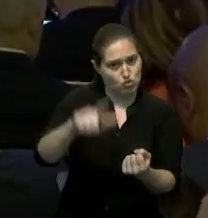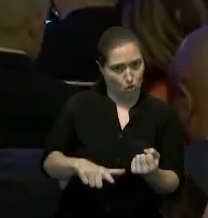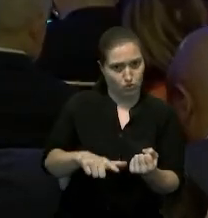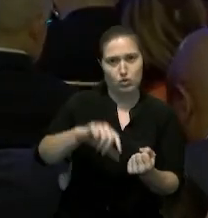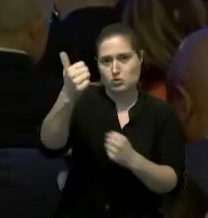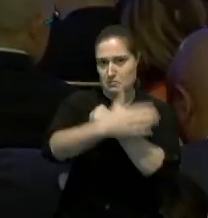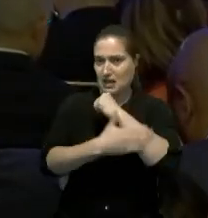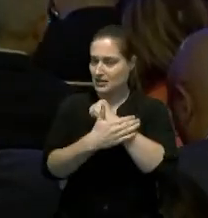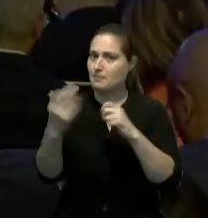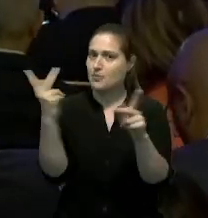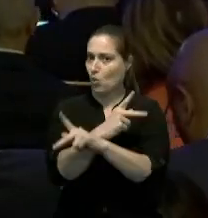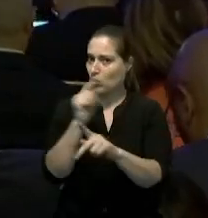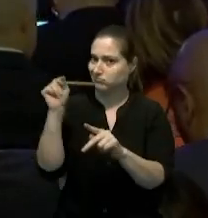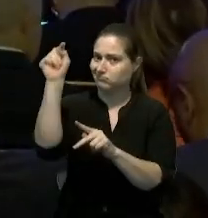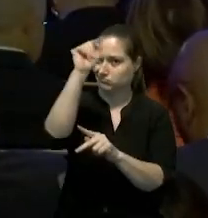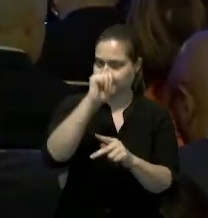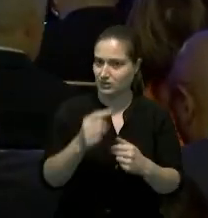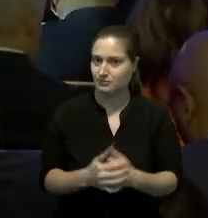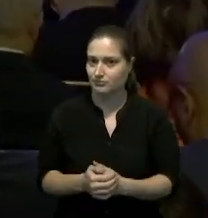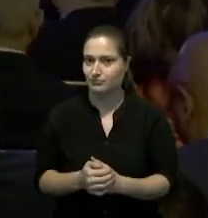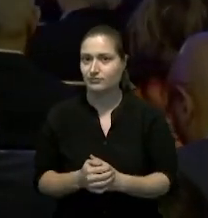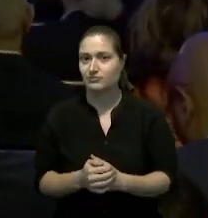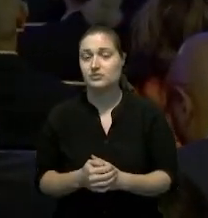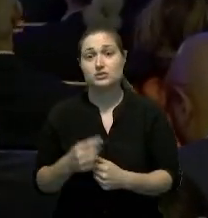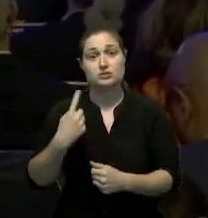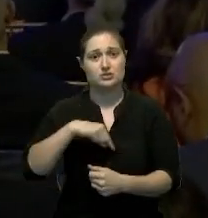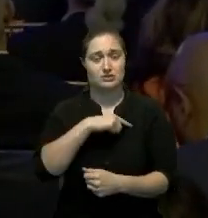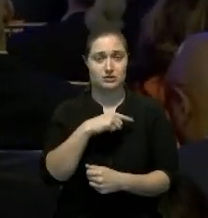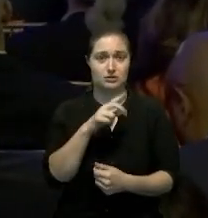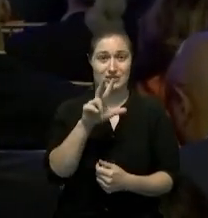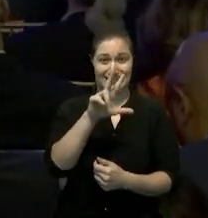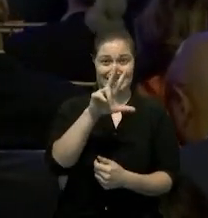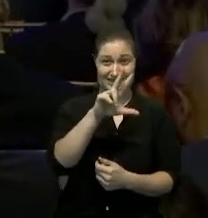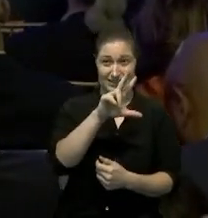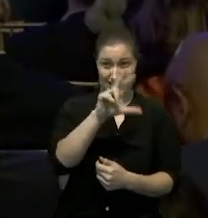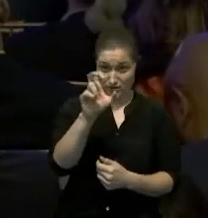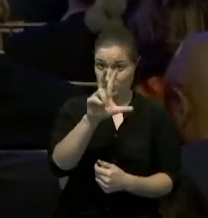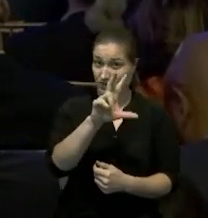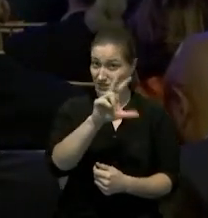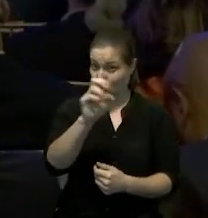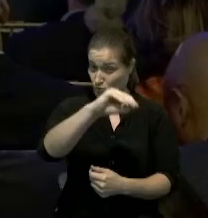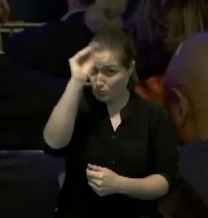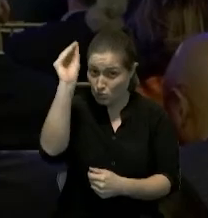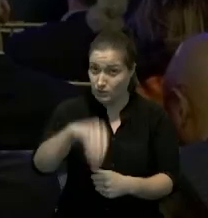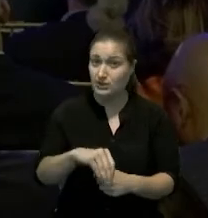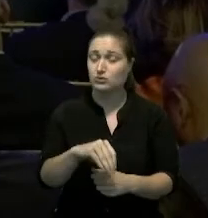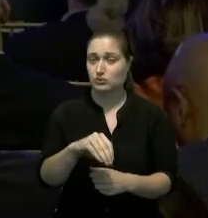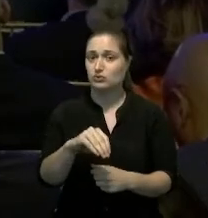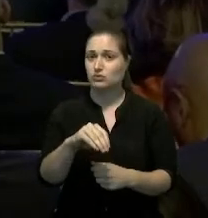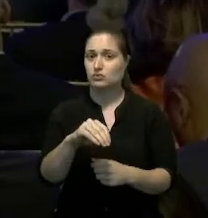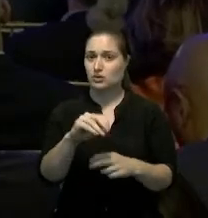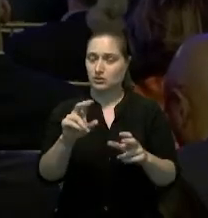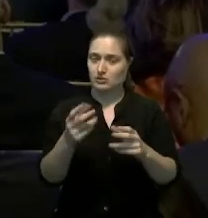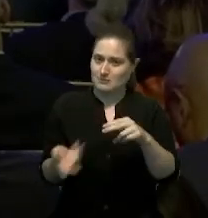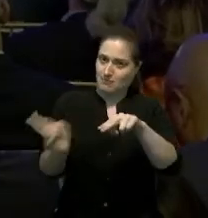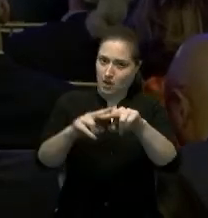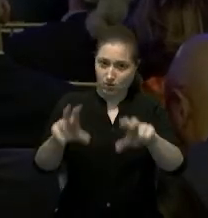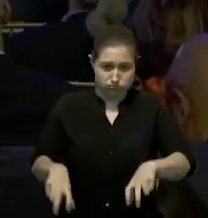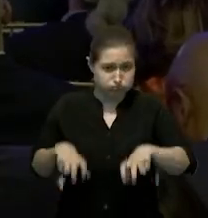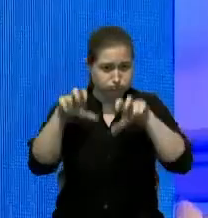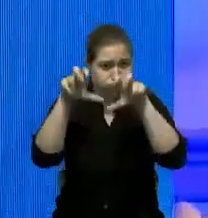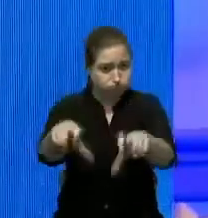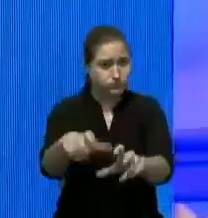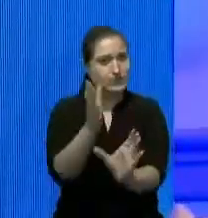nosotros estamos aumentando en un 300% un 300% oigan bien la inversión en salud